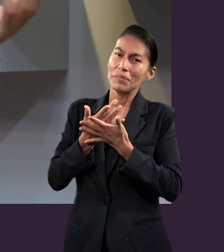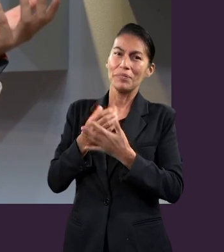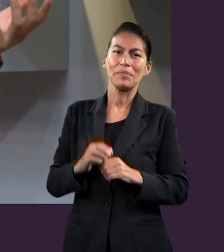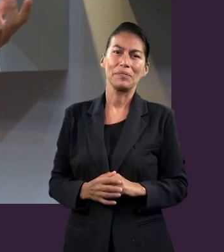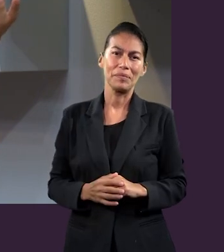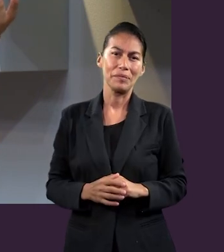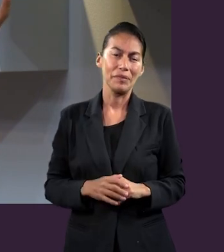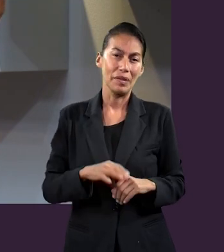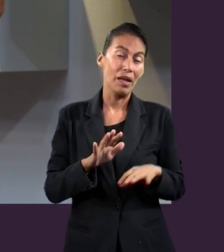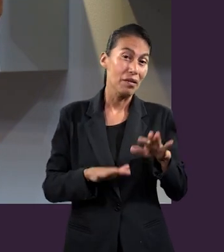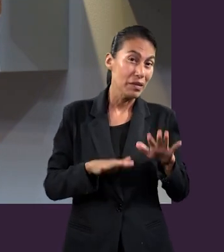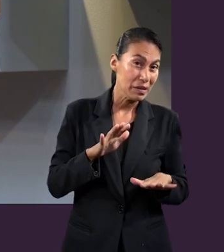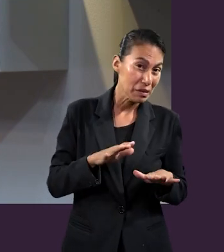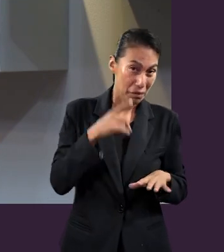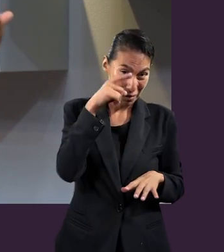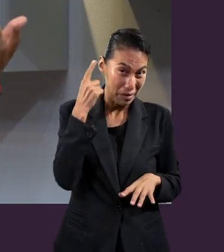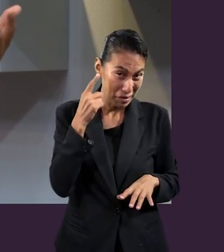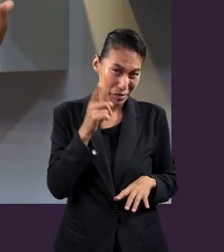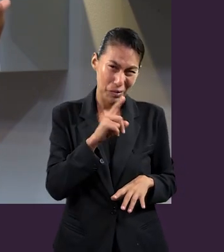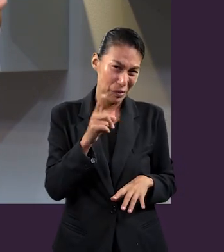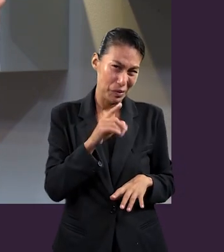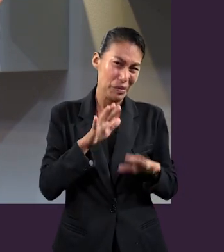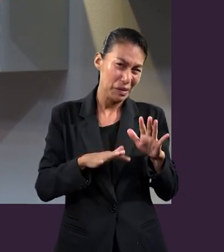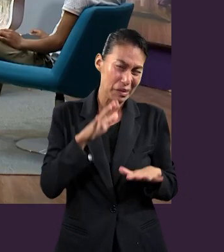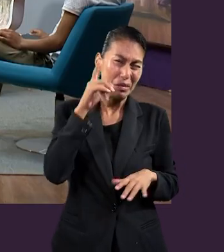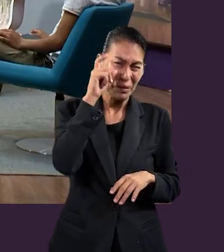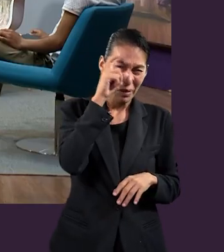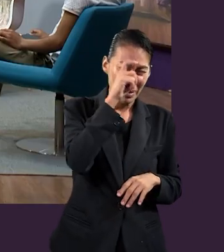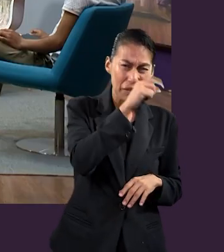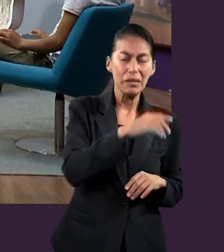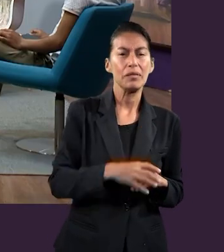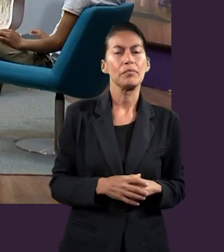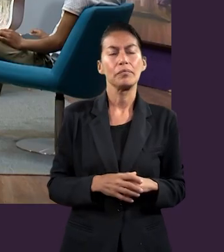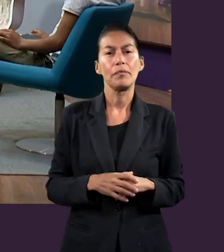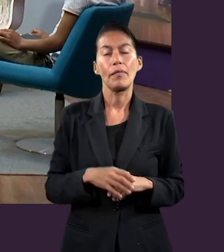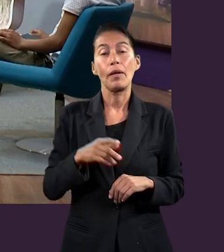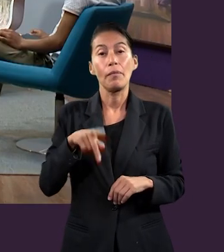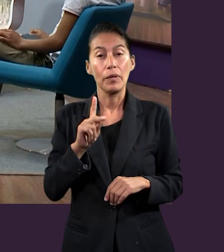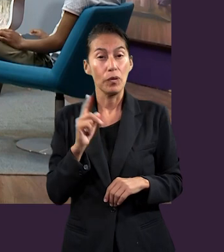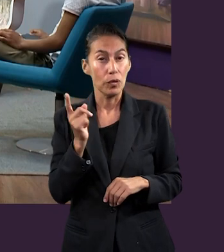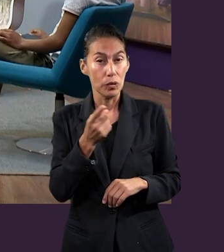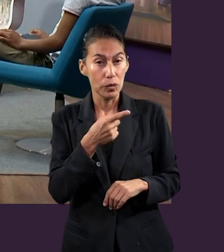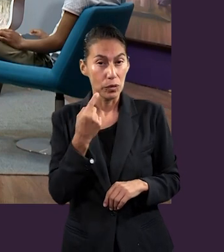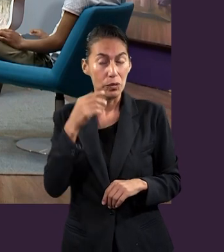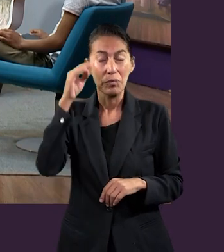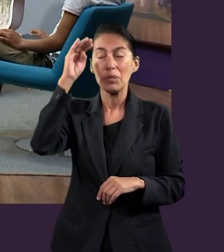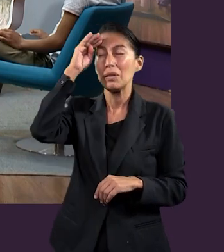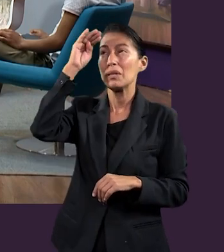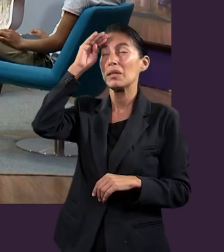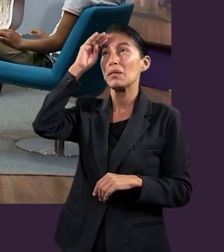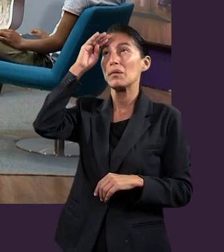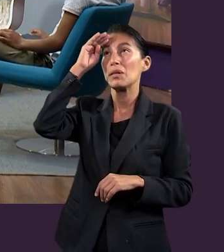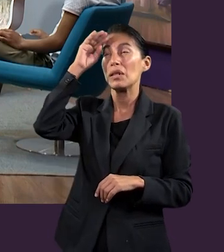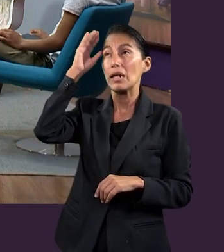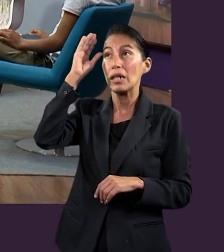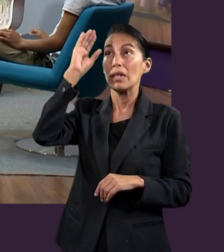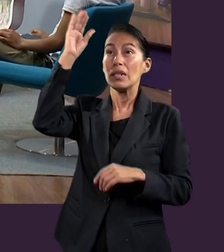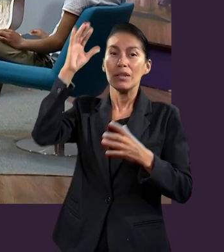circunstancias muy positivas. Y cuando nosotros pensamos en esa salvación